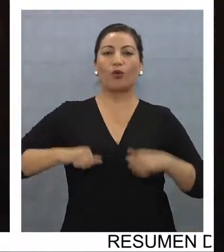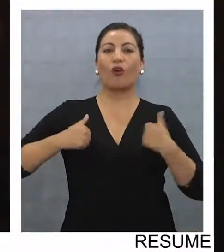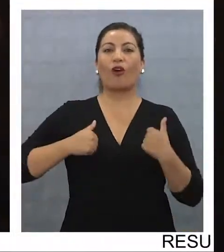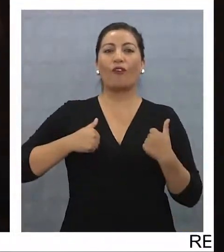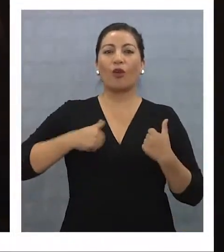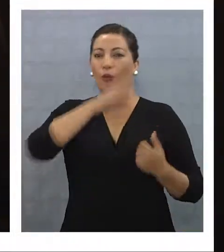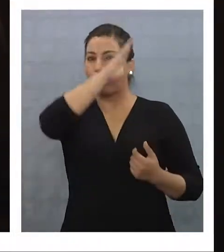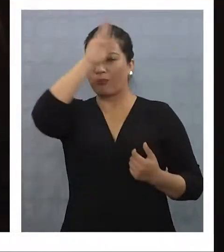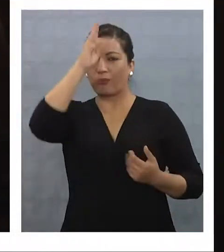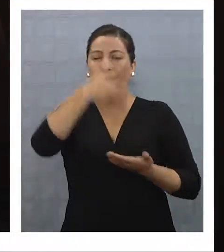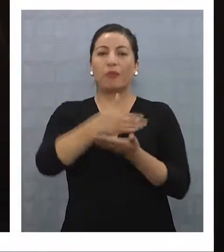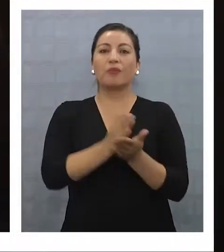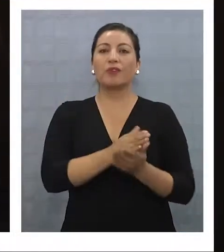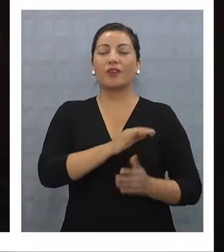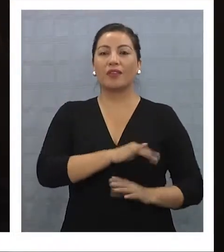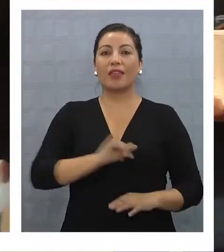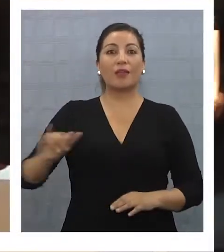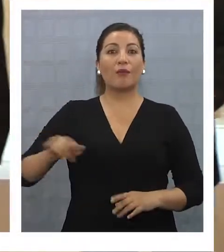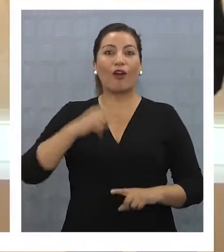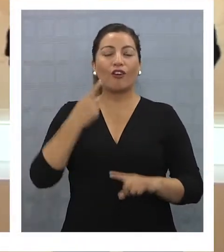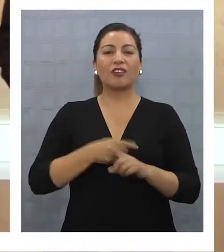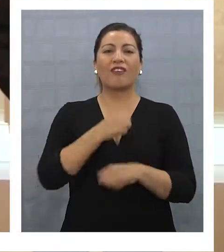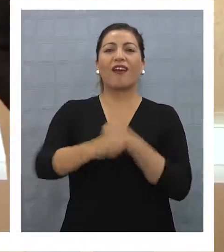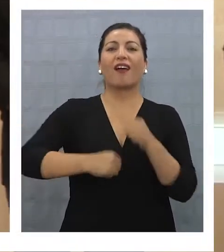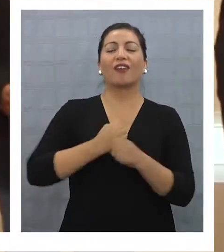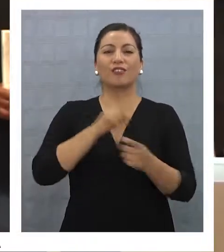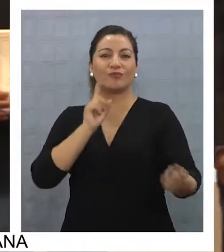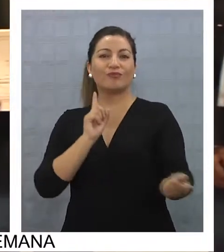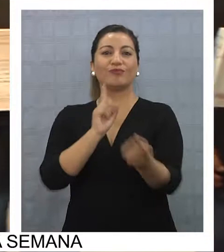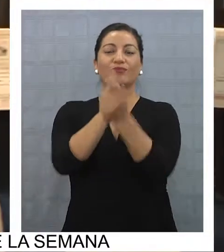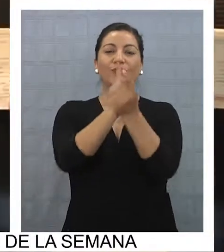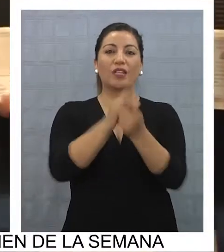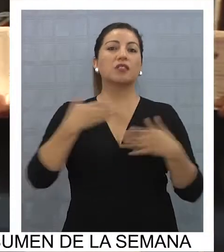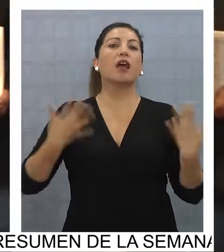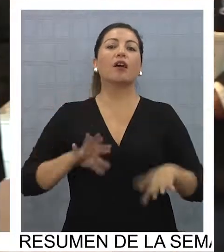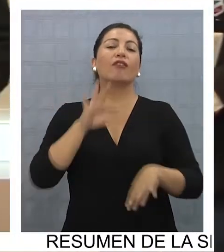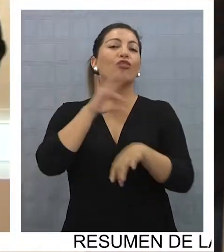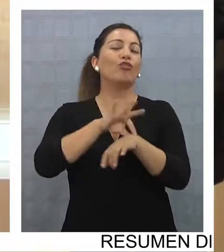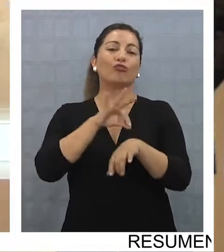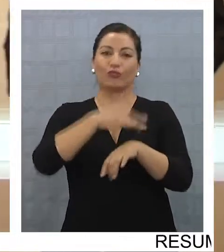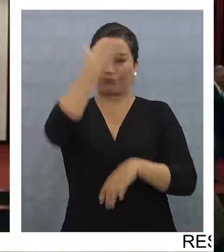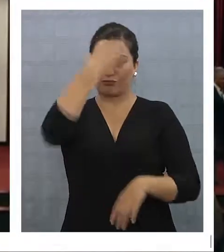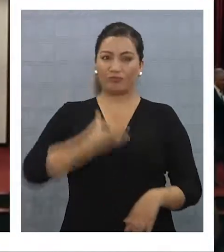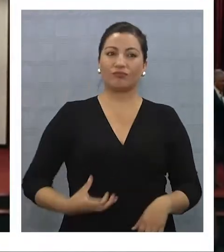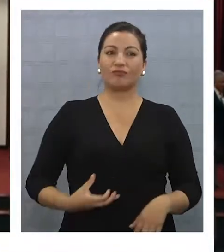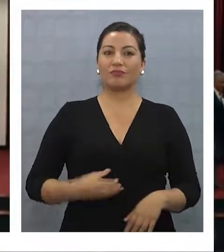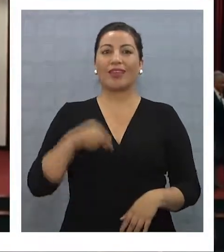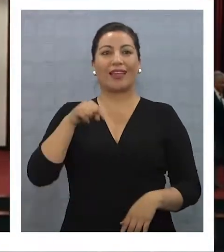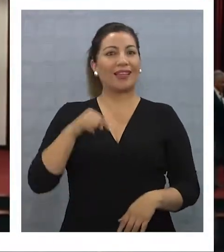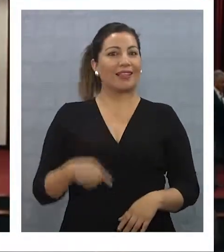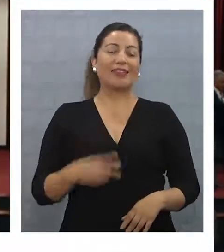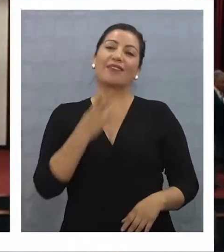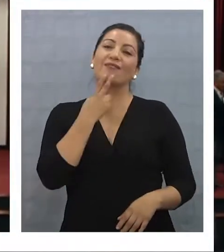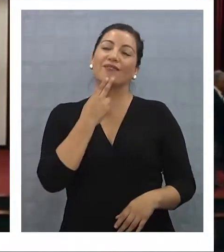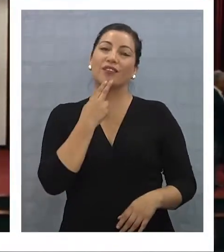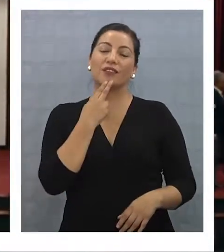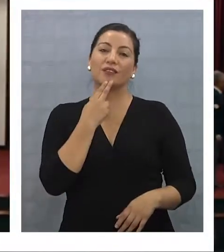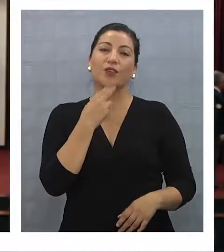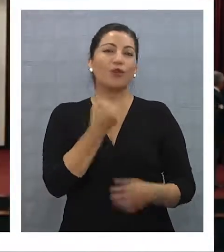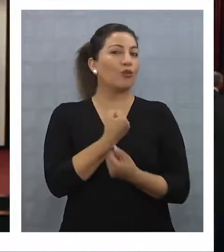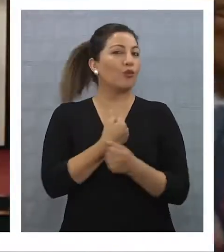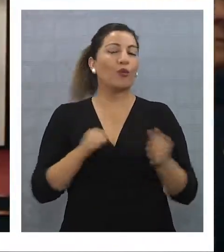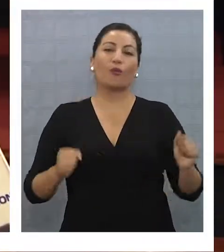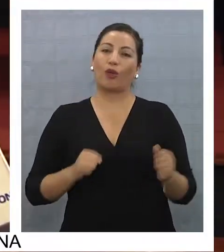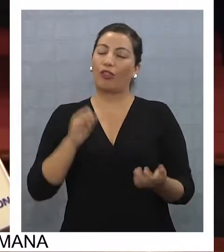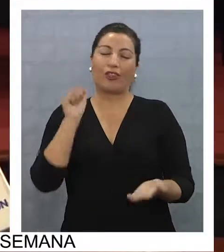planes, y después de tantos años y senos nos podemos encontrar en nuestra tierra, y ya siendo médico y viendo pasar lo que han sido los pasos por esta vida, que yo no me puedo